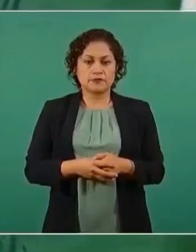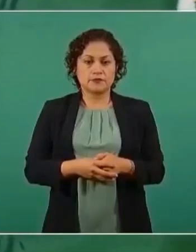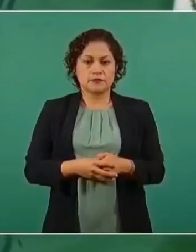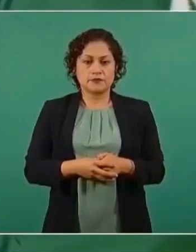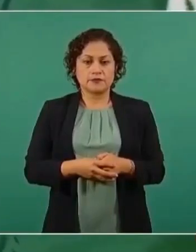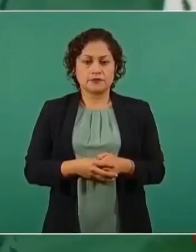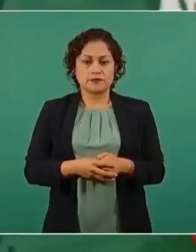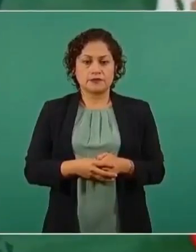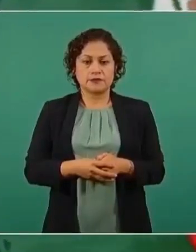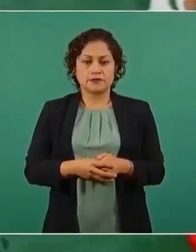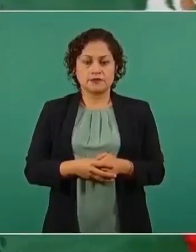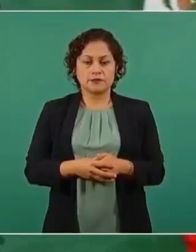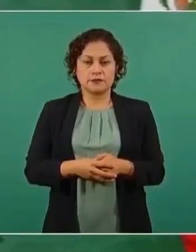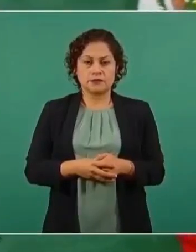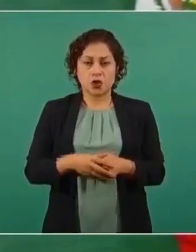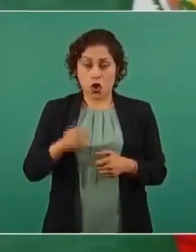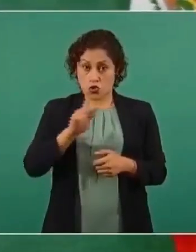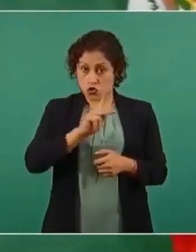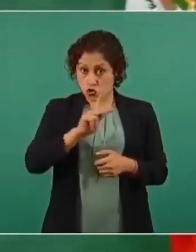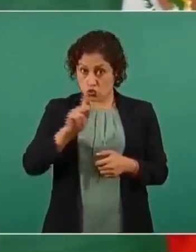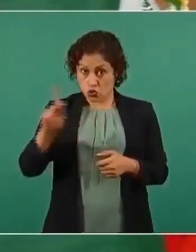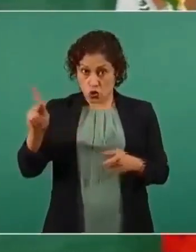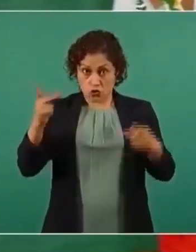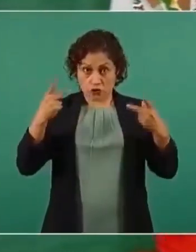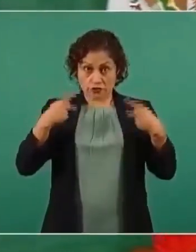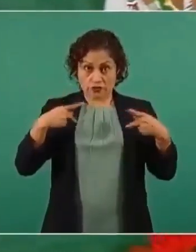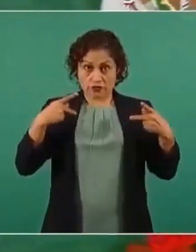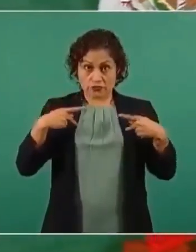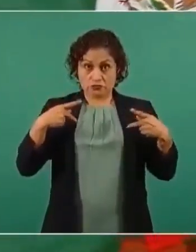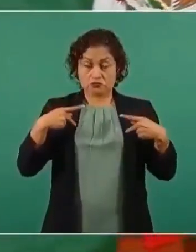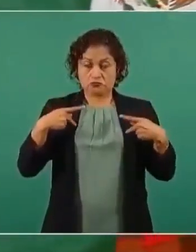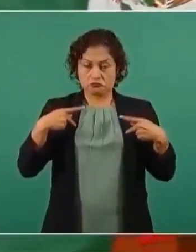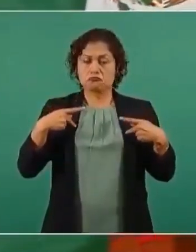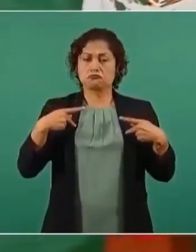Todos ellos, y lo vamos a seguir haciendo,